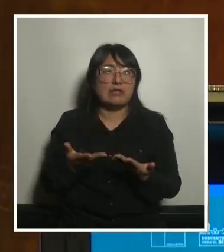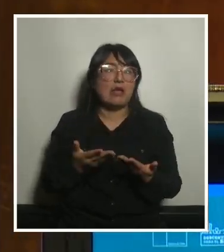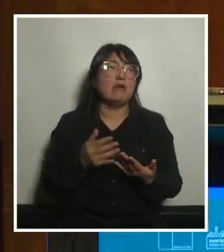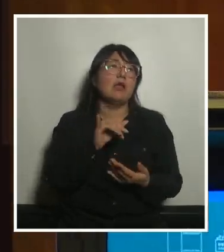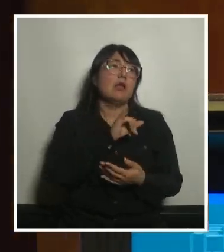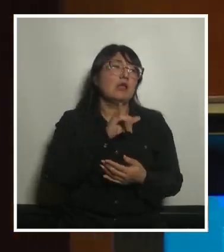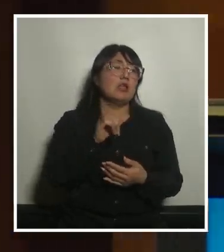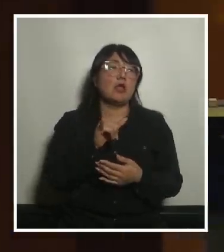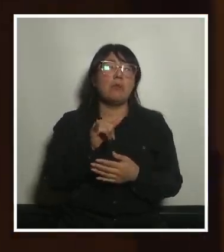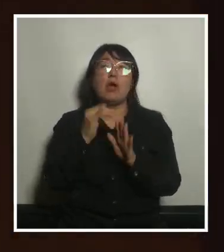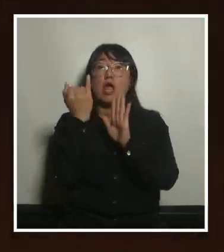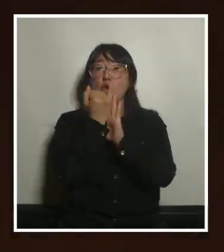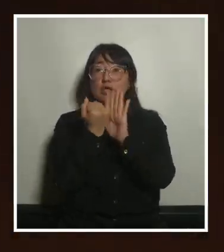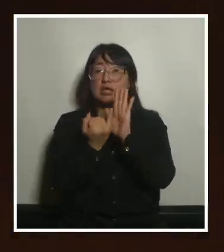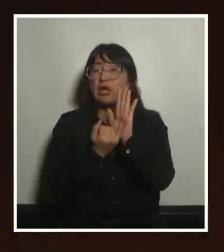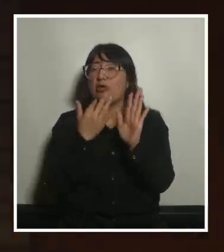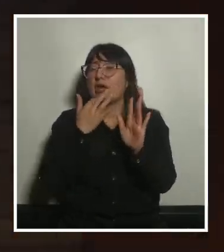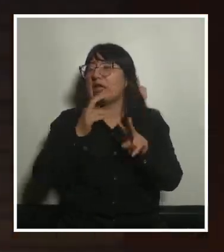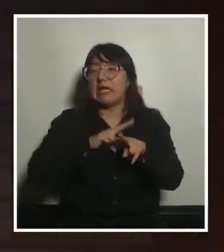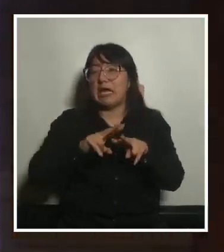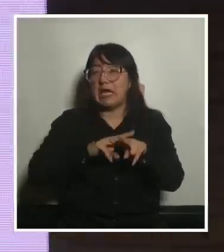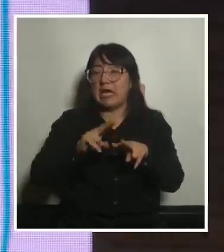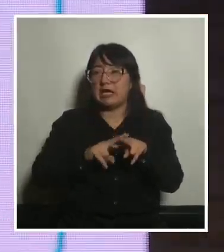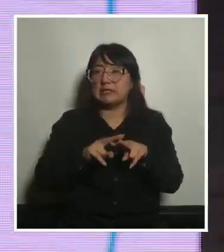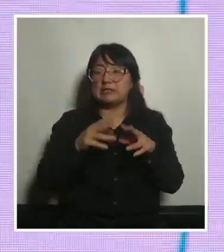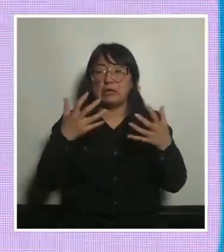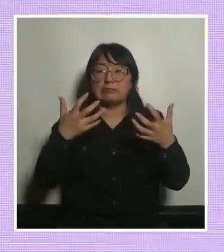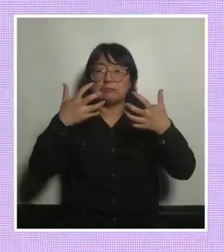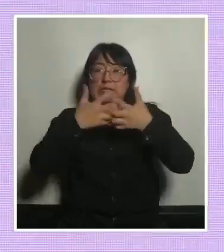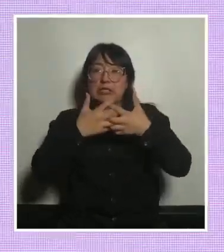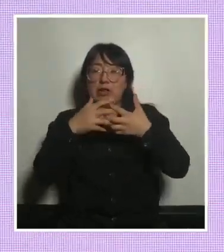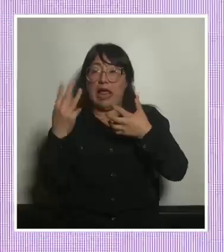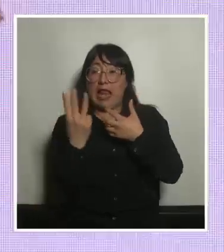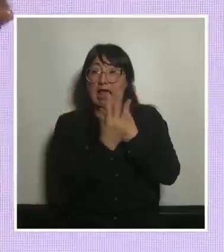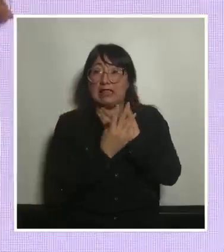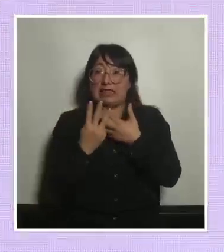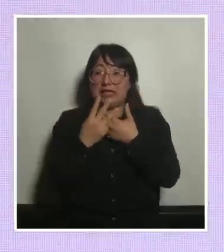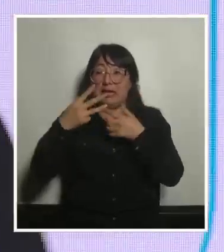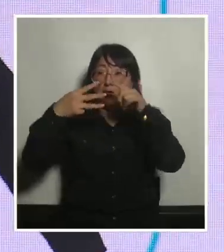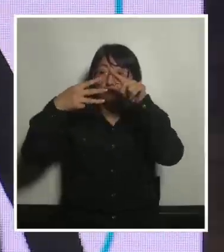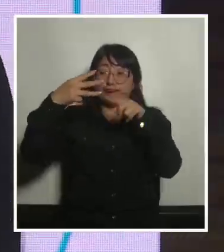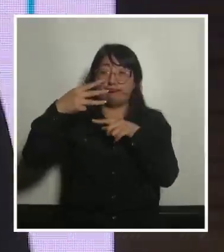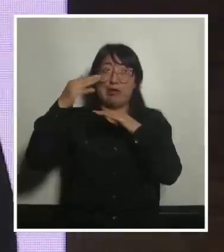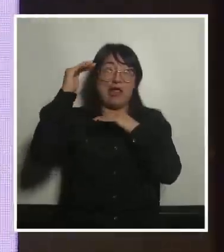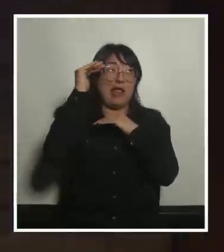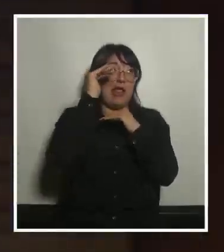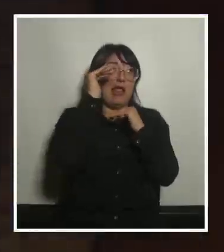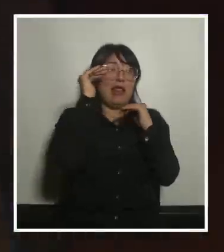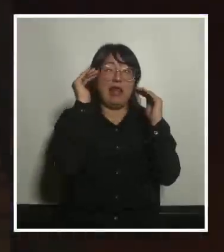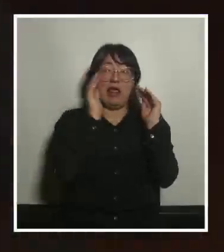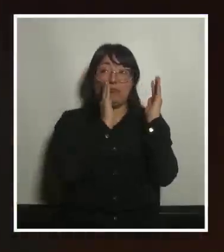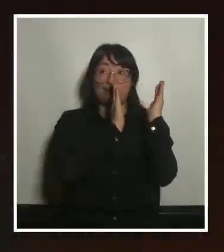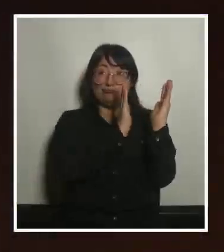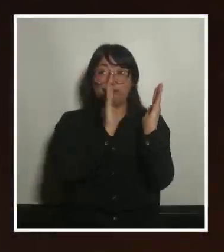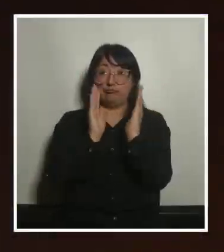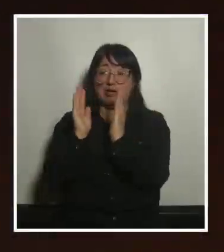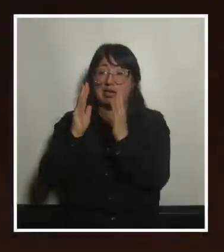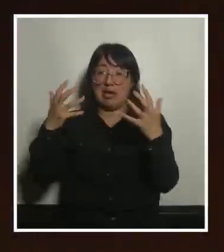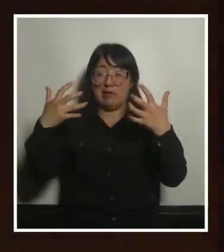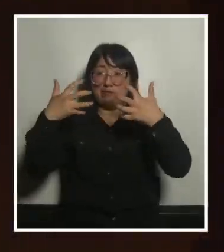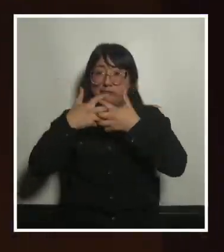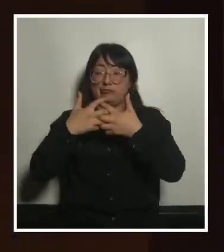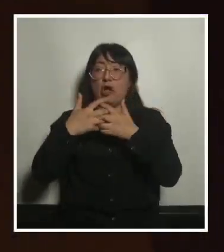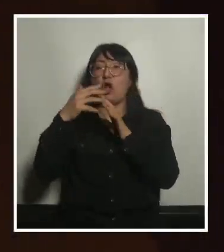luego los indicadores lo que hacen es articular estas tres dimensiones o escalas del ecosistema de cuidados con los